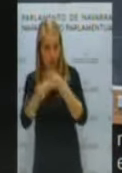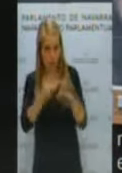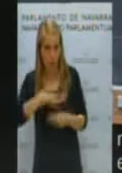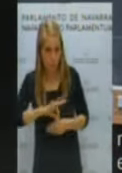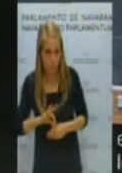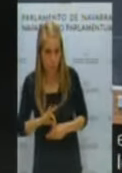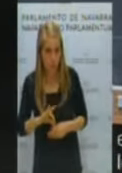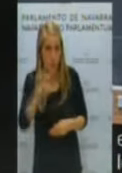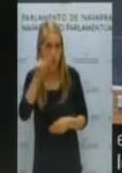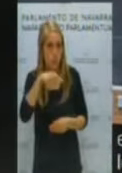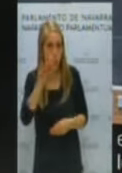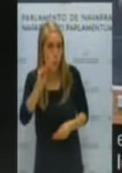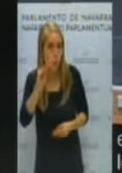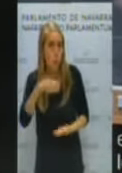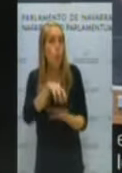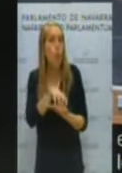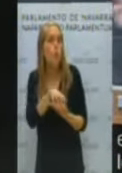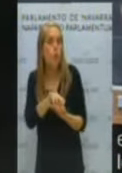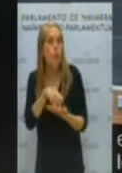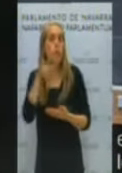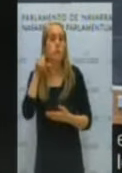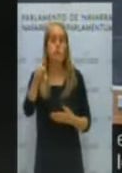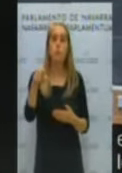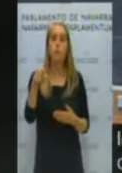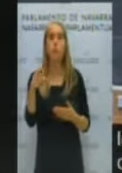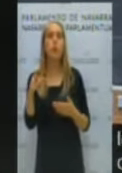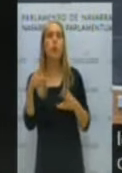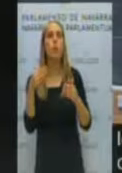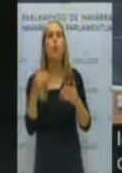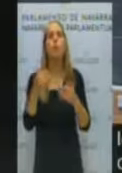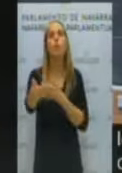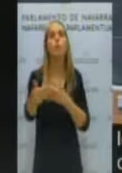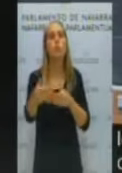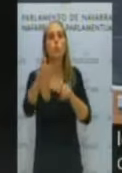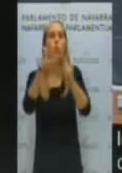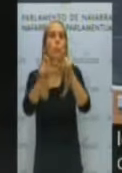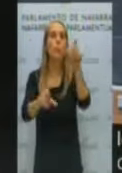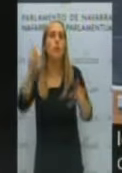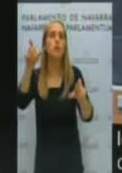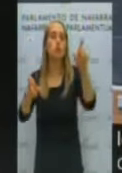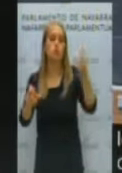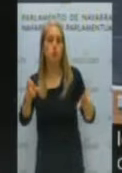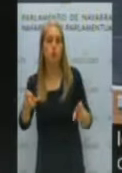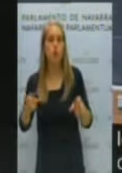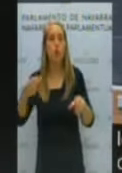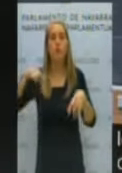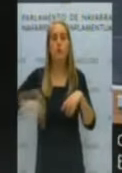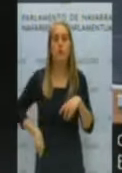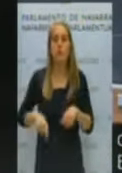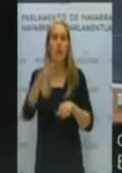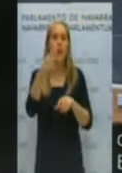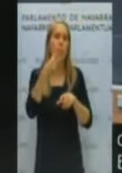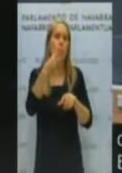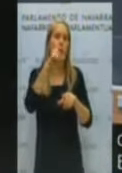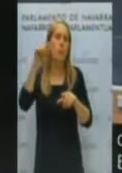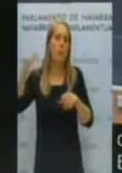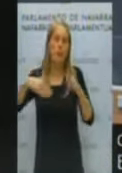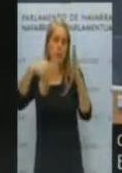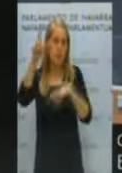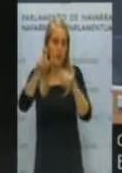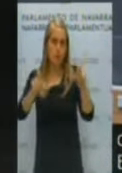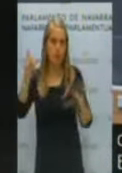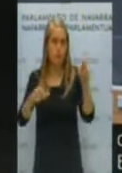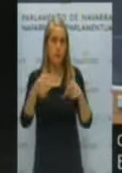señora consejera, esas son las incertidumbres. Ustedes están jugando con el futuro personal y profesional de cientos de personas. Y eso no es justo,